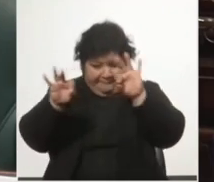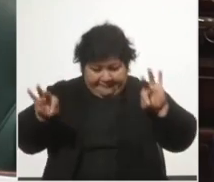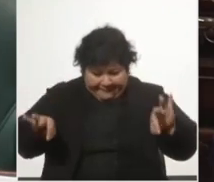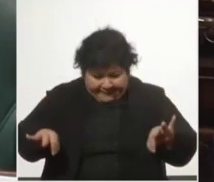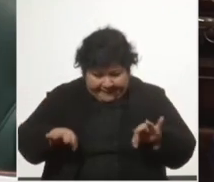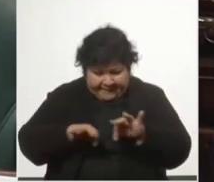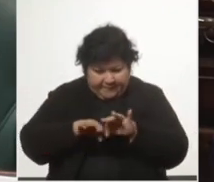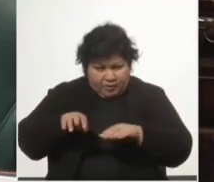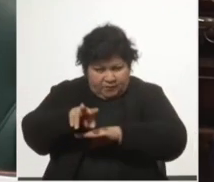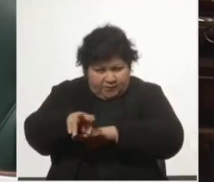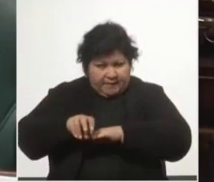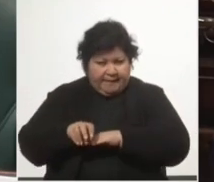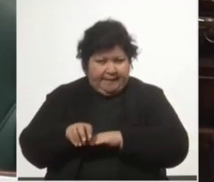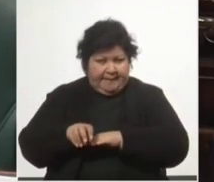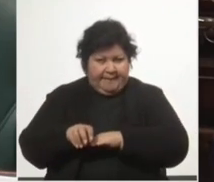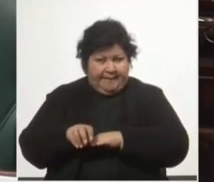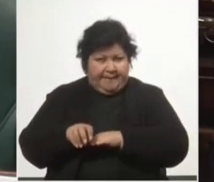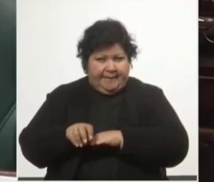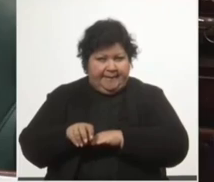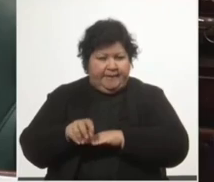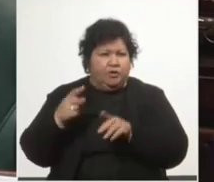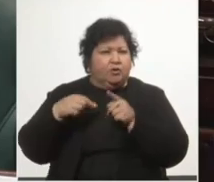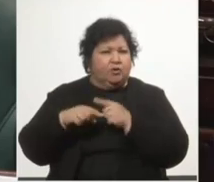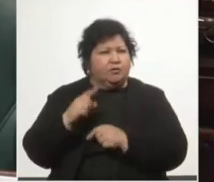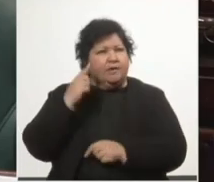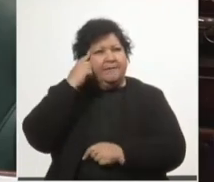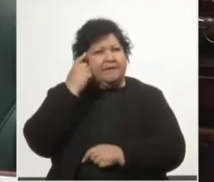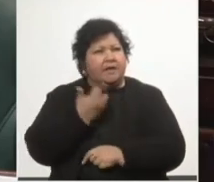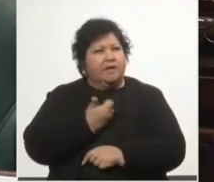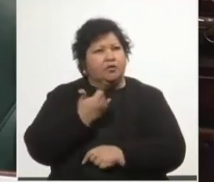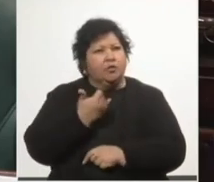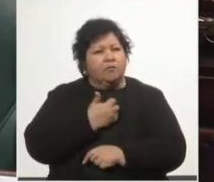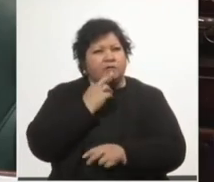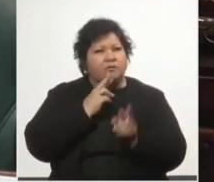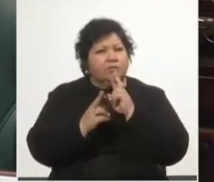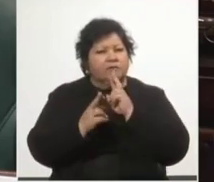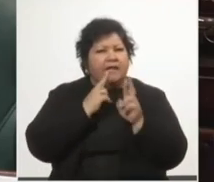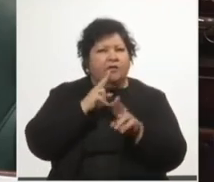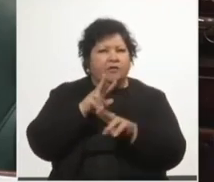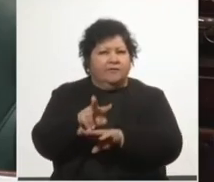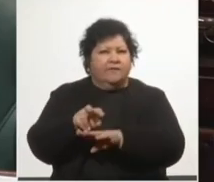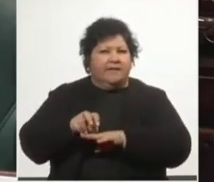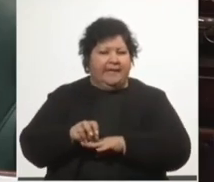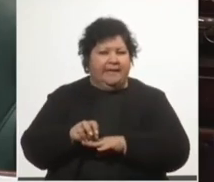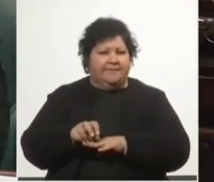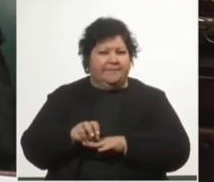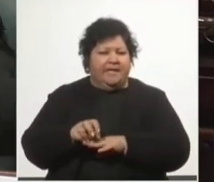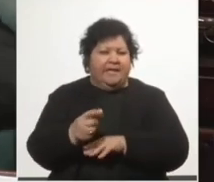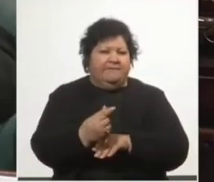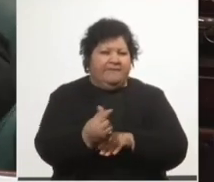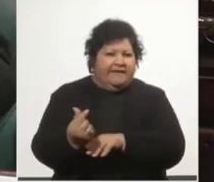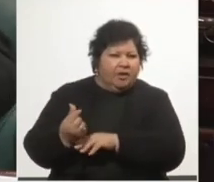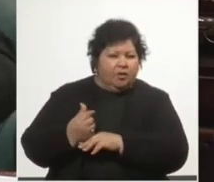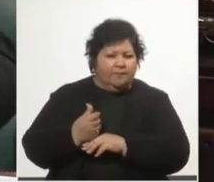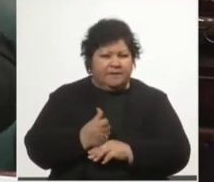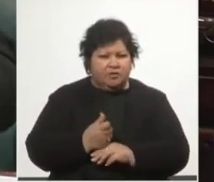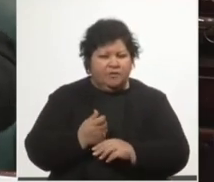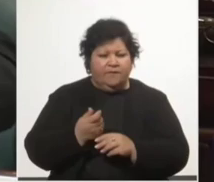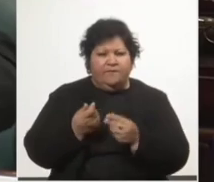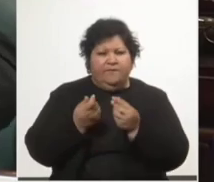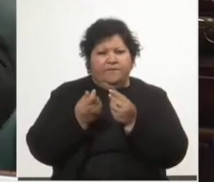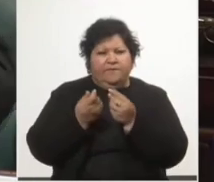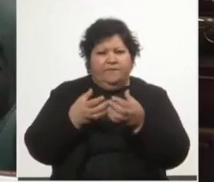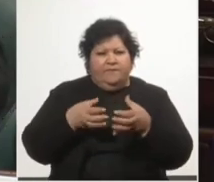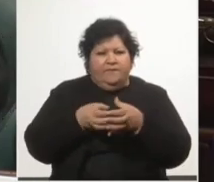déficit, dibujando el resultado fiscal. A través de la constitución de fideicomisos financieros que debieron integrar la